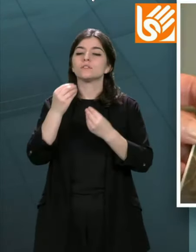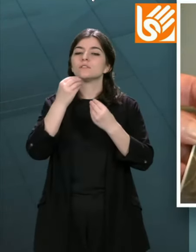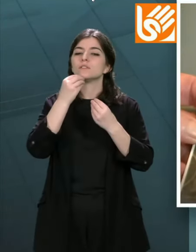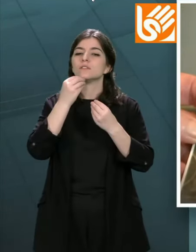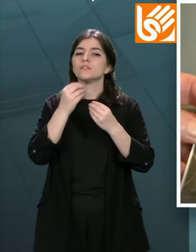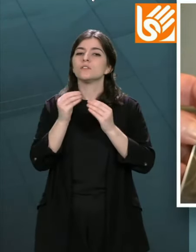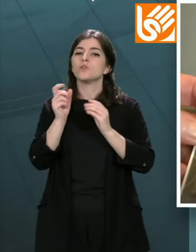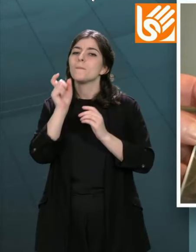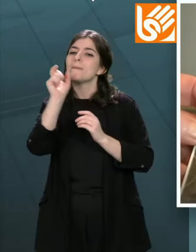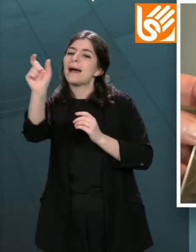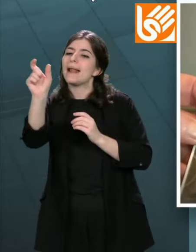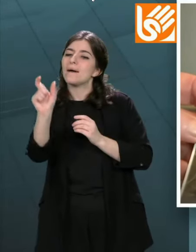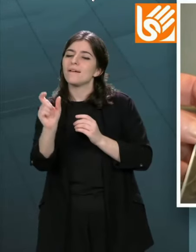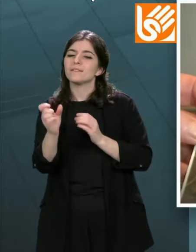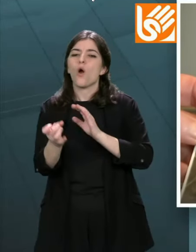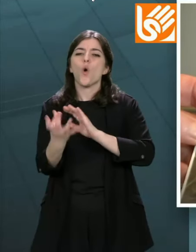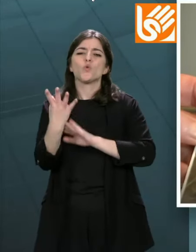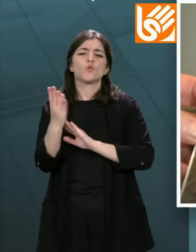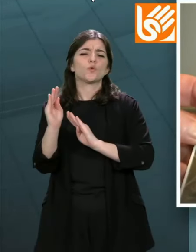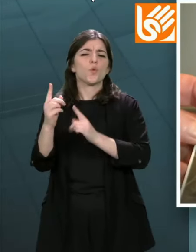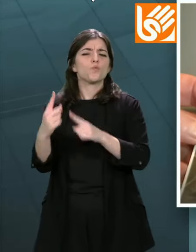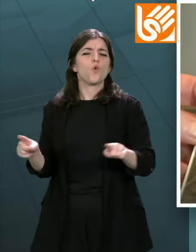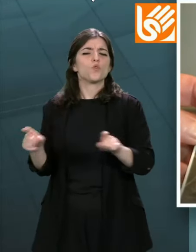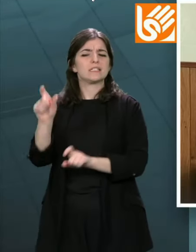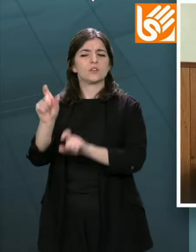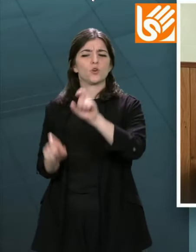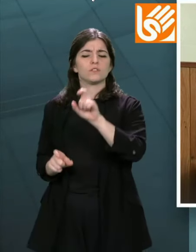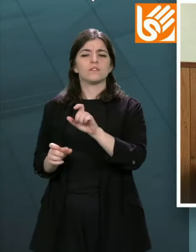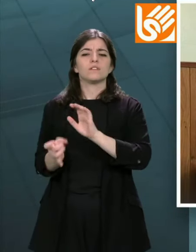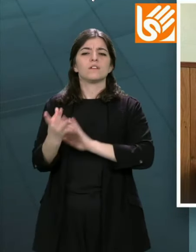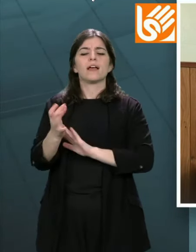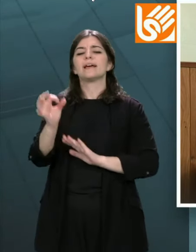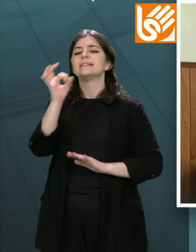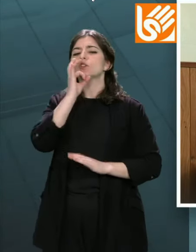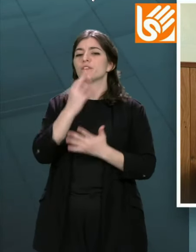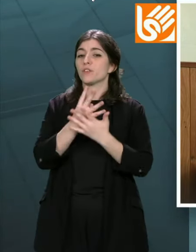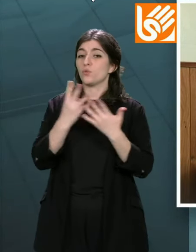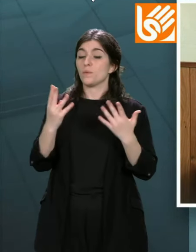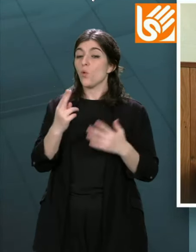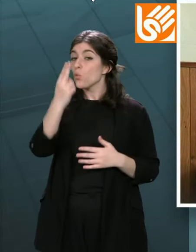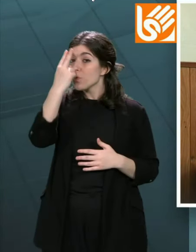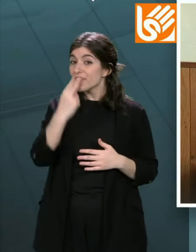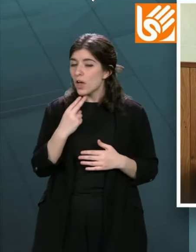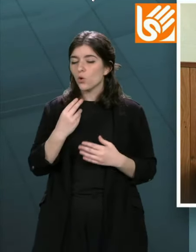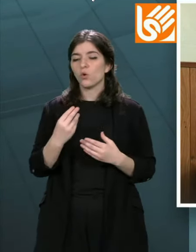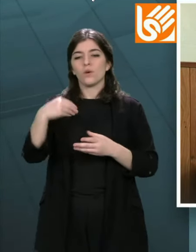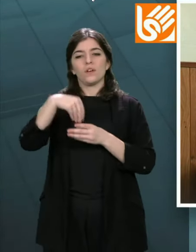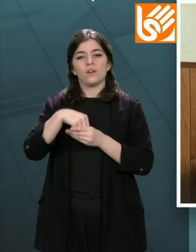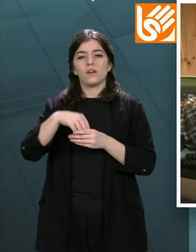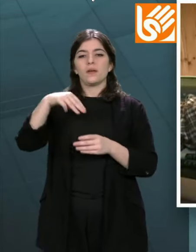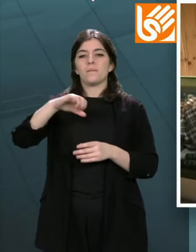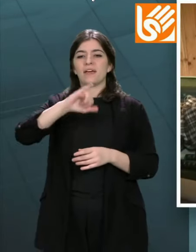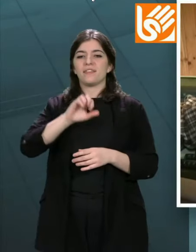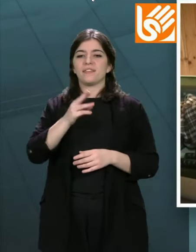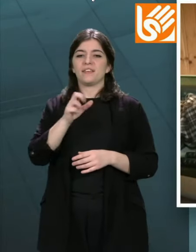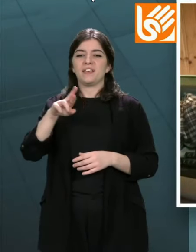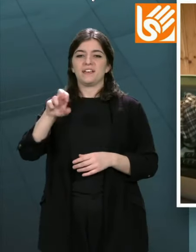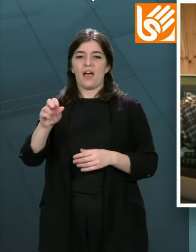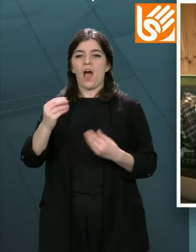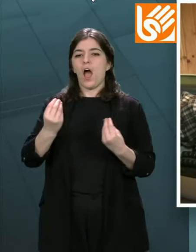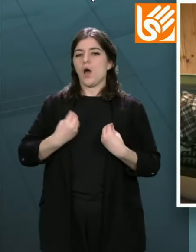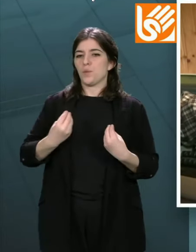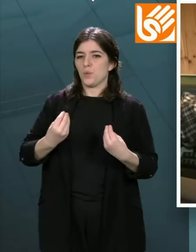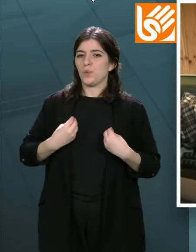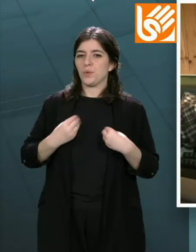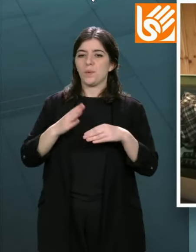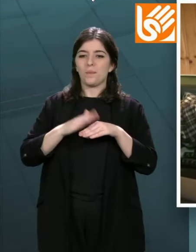remontase a mediados do século XIX cando un cego que cantaba coplas quedou na mezquita a vivir para aprender a rapazada a tocar. Enseñou